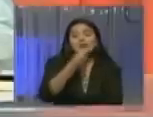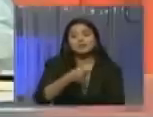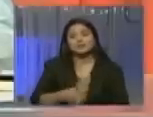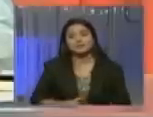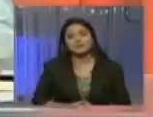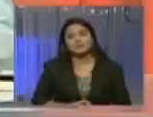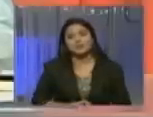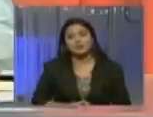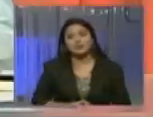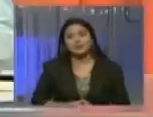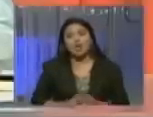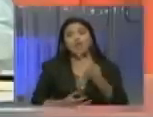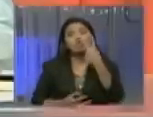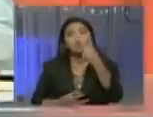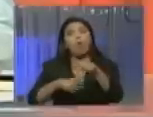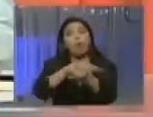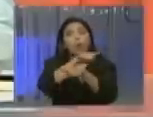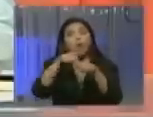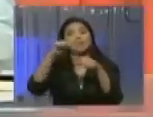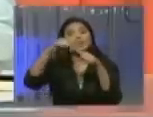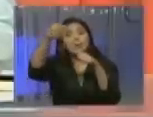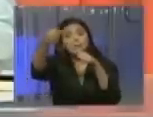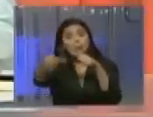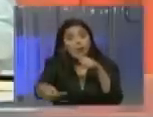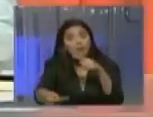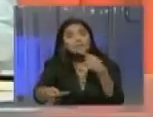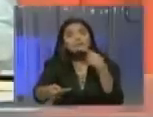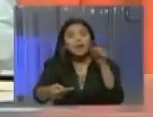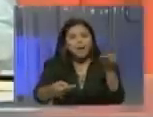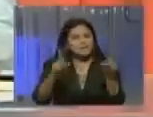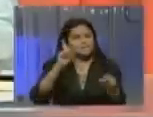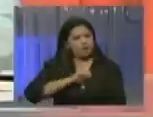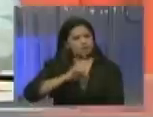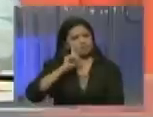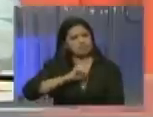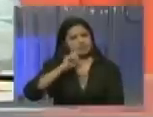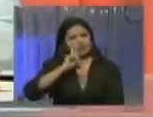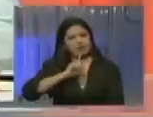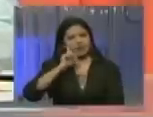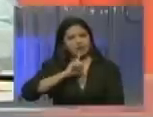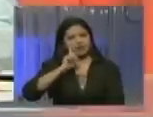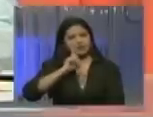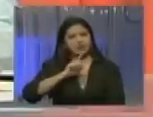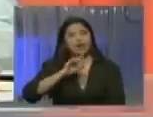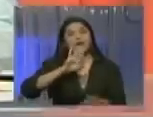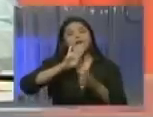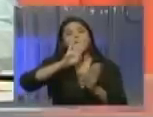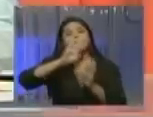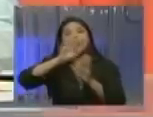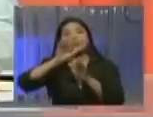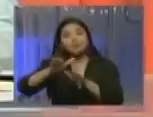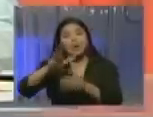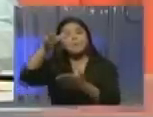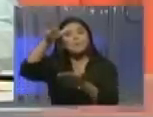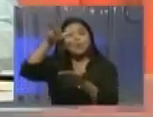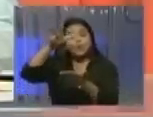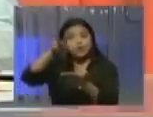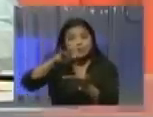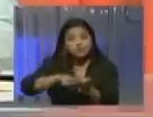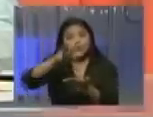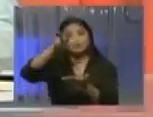dos horas después de que dijeron esta mentira que justificó la aprobación